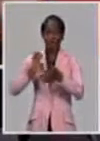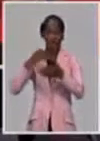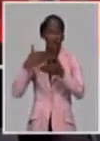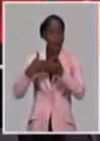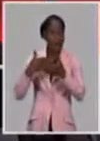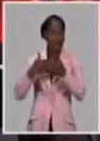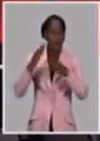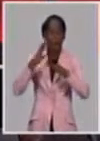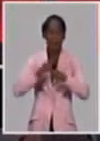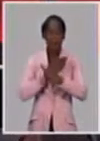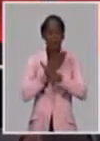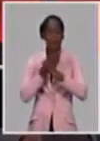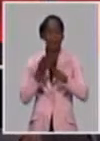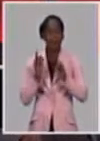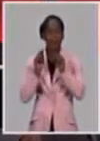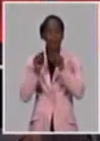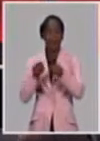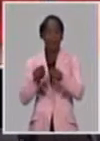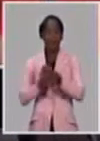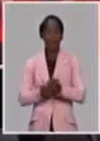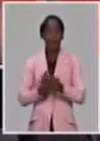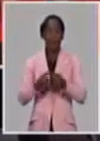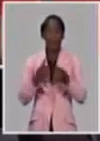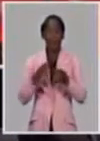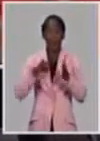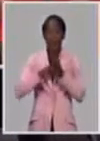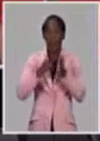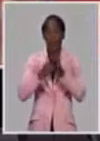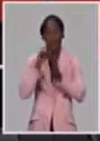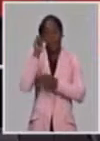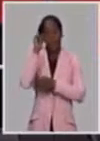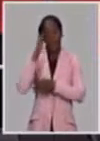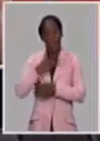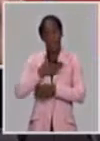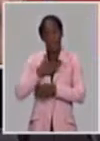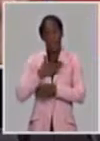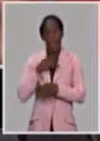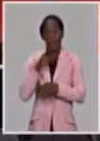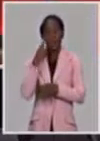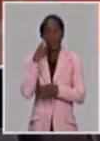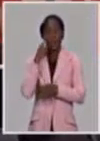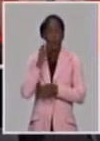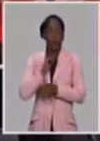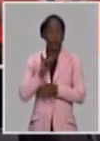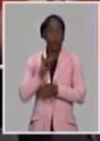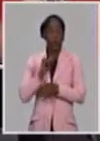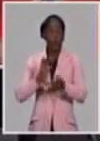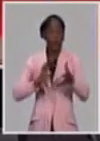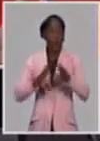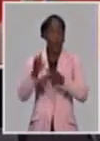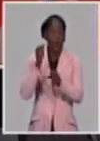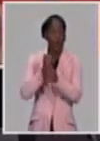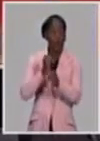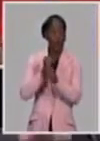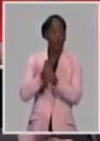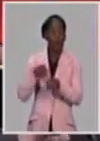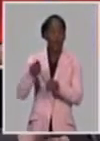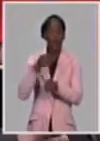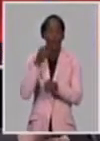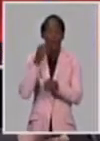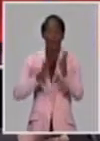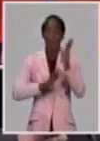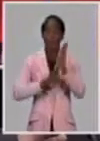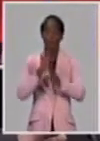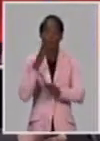tenemos contratos ya de incubación de proyectos, lo cual evidentemente demuestra también que todo ese trabajo que tú vas haciendo tienes que concretarlo